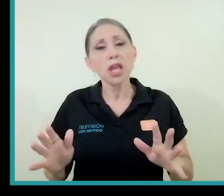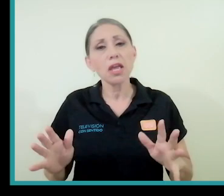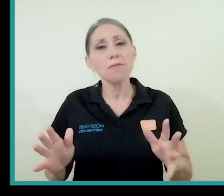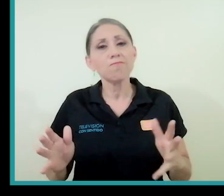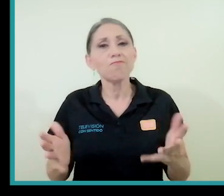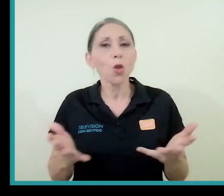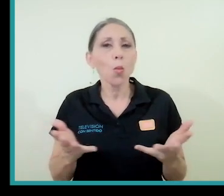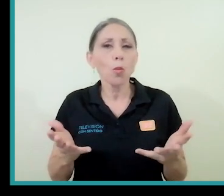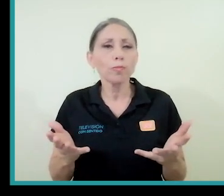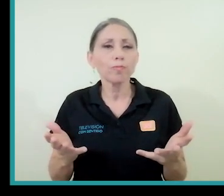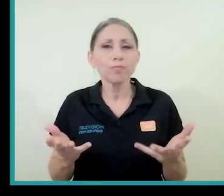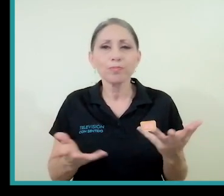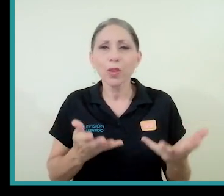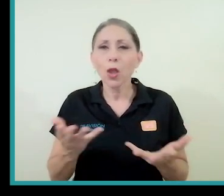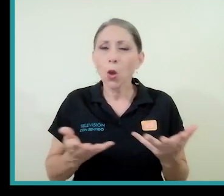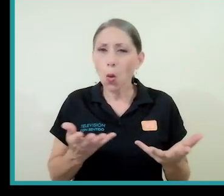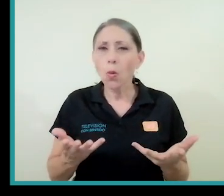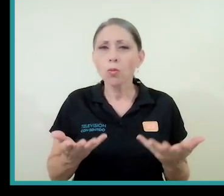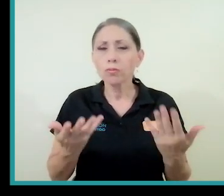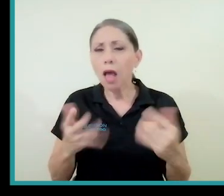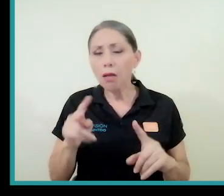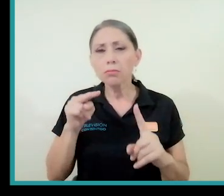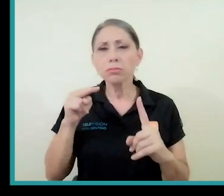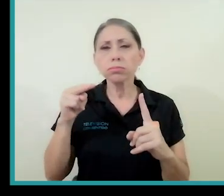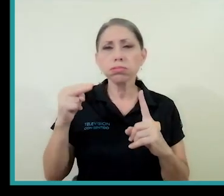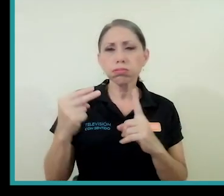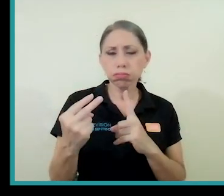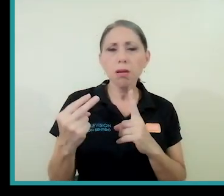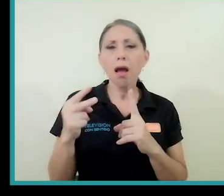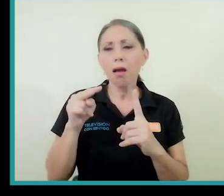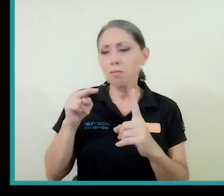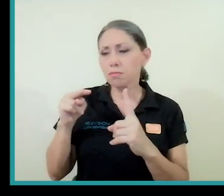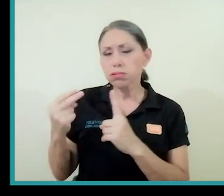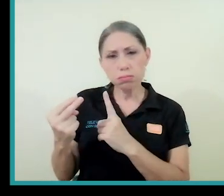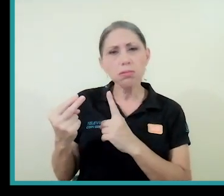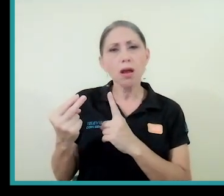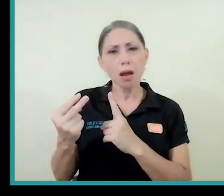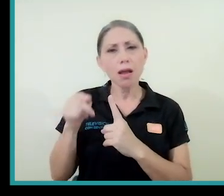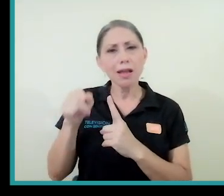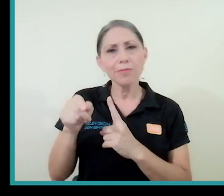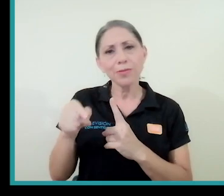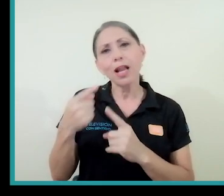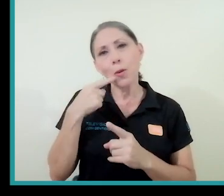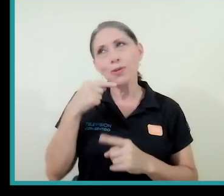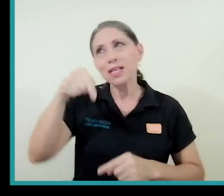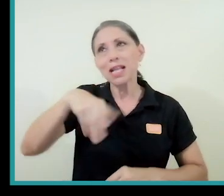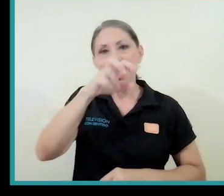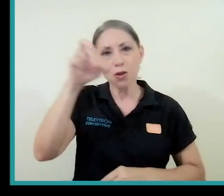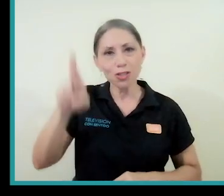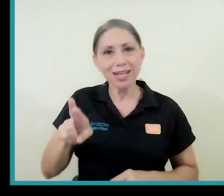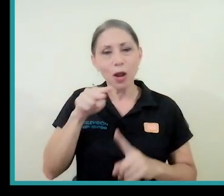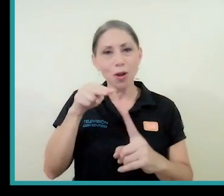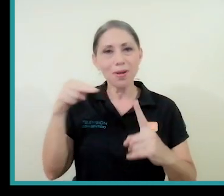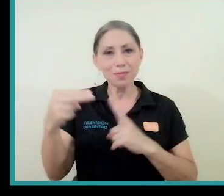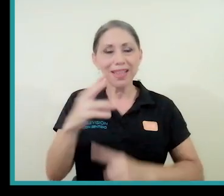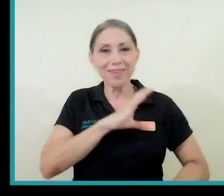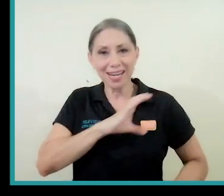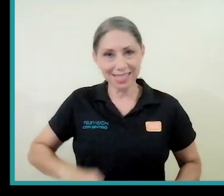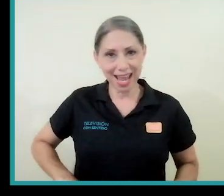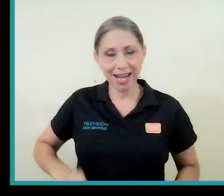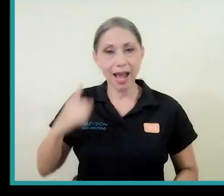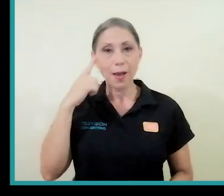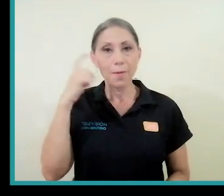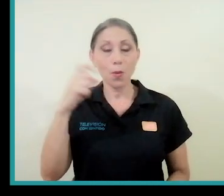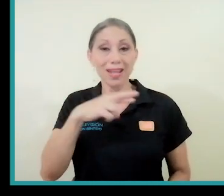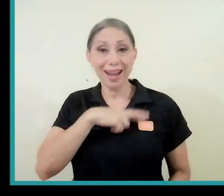venido como haciendo la lectura desde una perspectiva, digamos, que lo vamos a decir en Costa Rica cristiana,